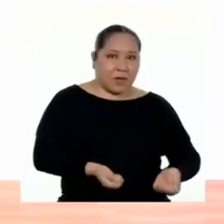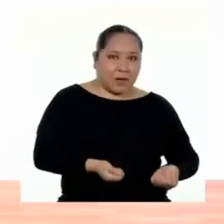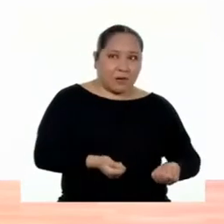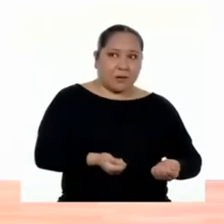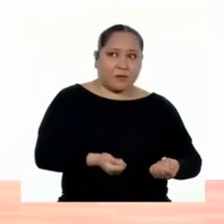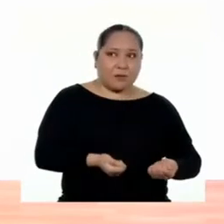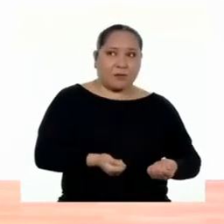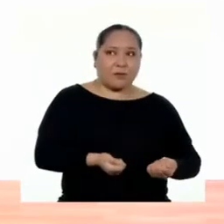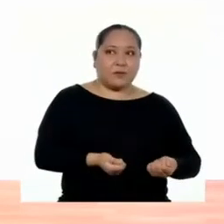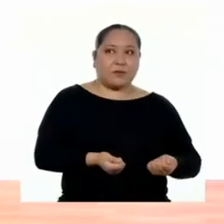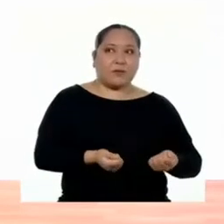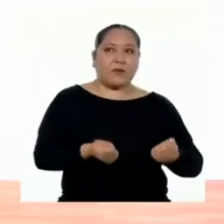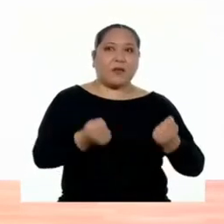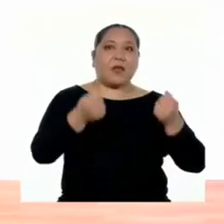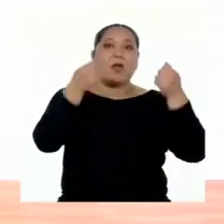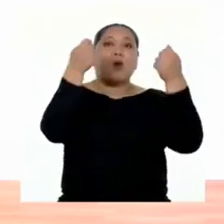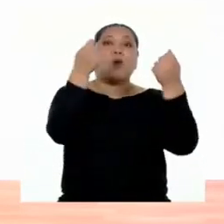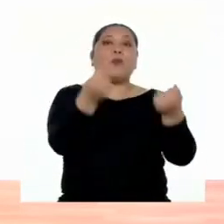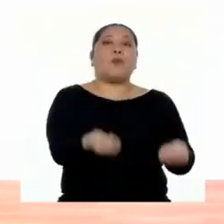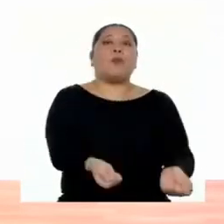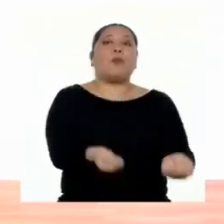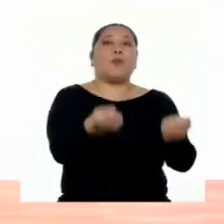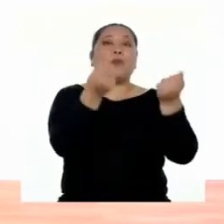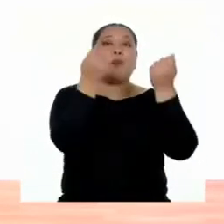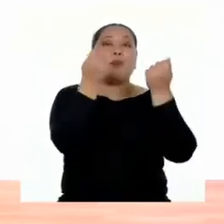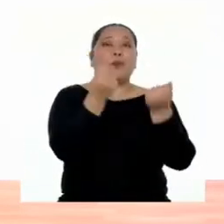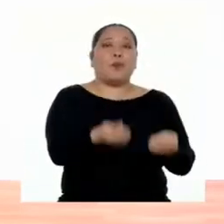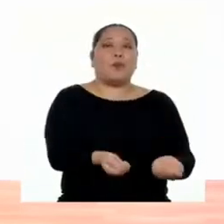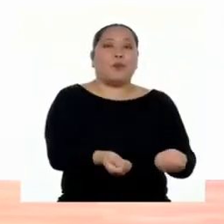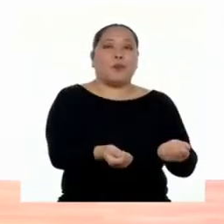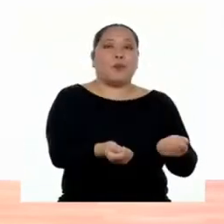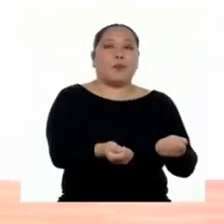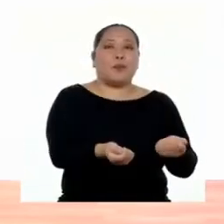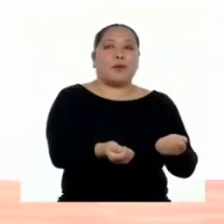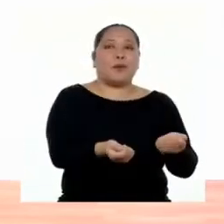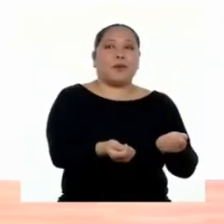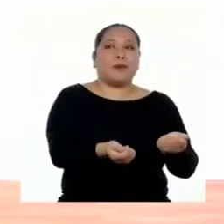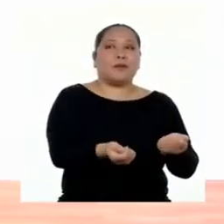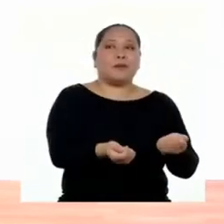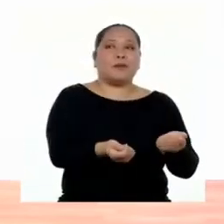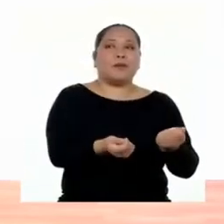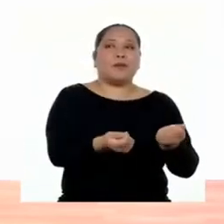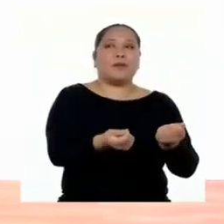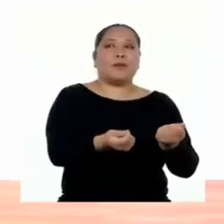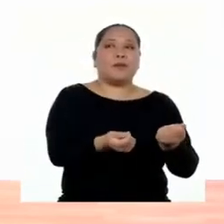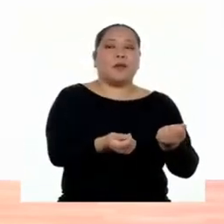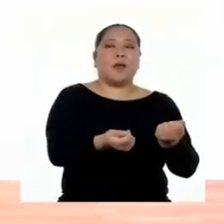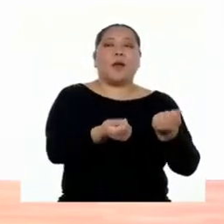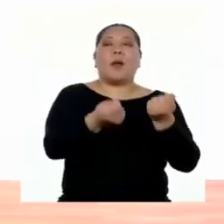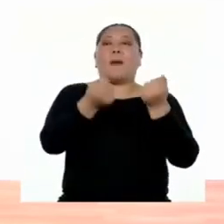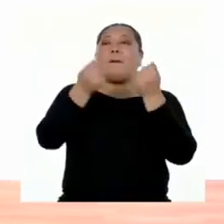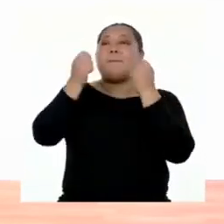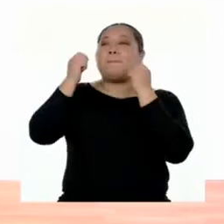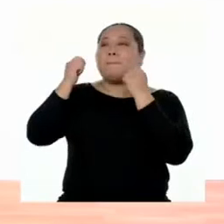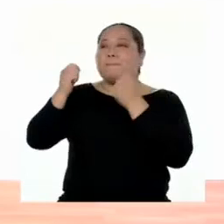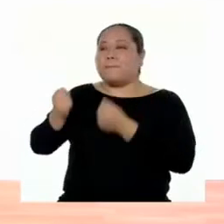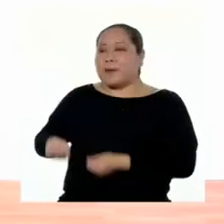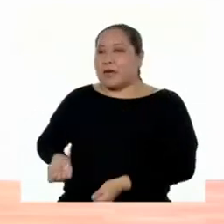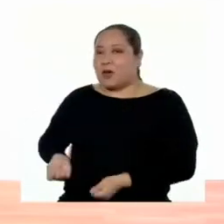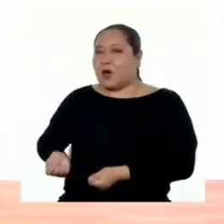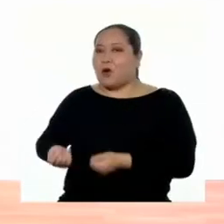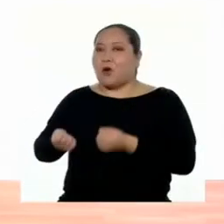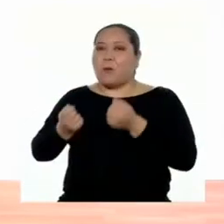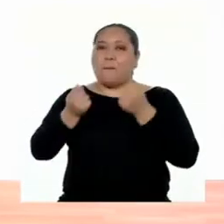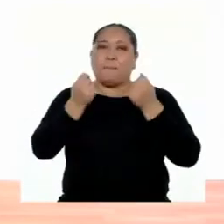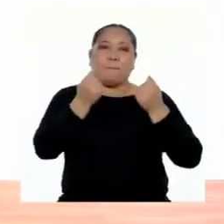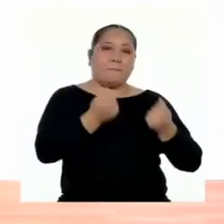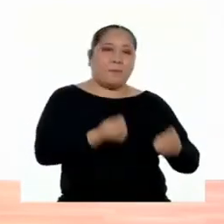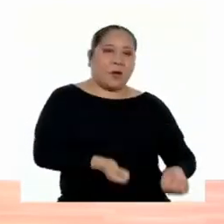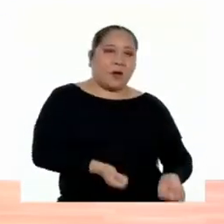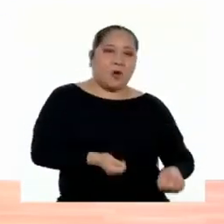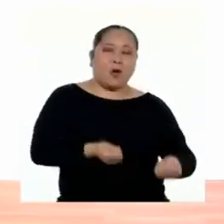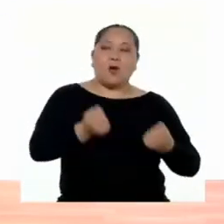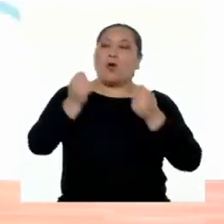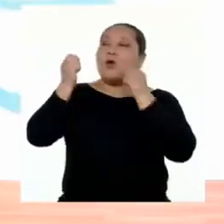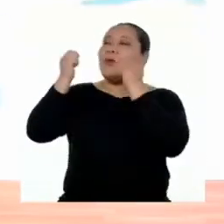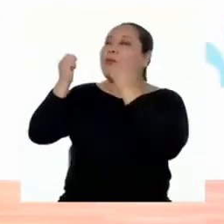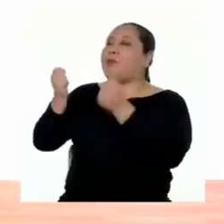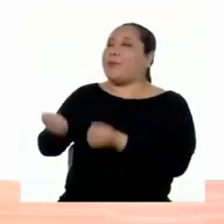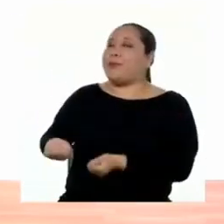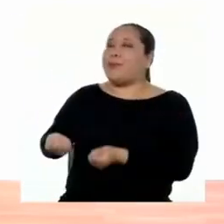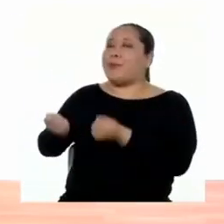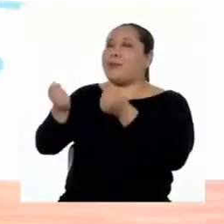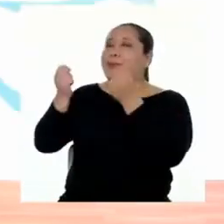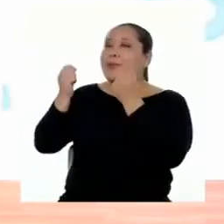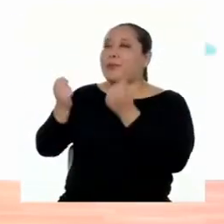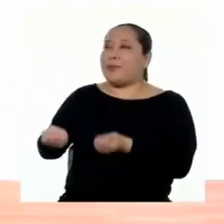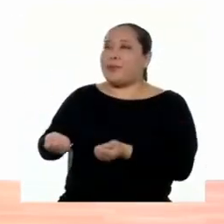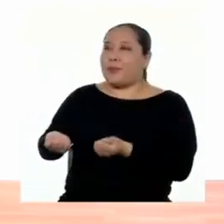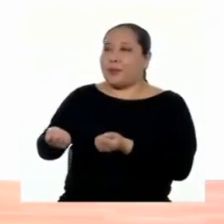Pego. Hecho aire. Ahora repito al otro lado. Pego. Pego. Hecho